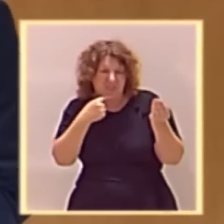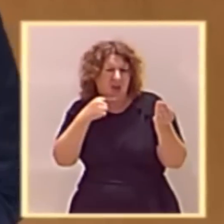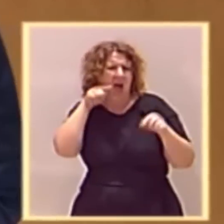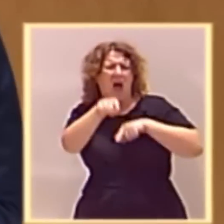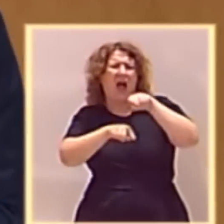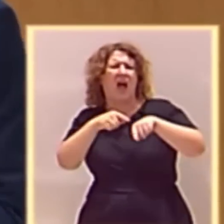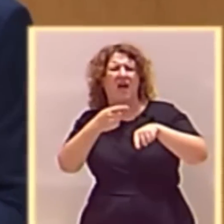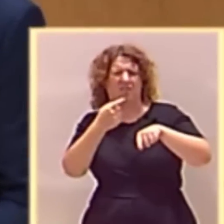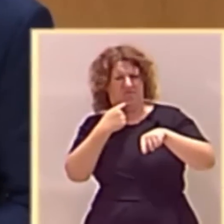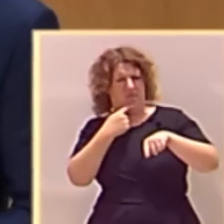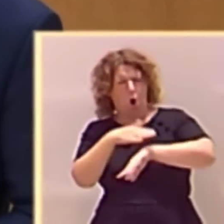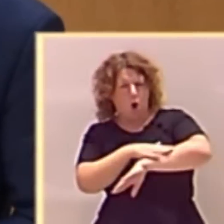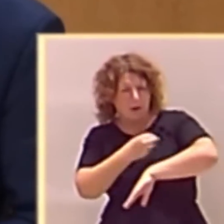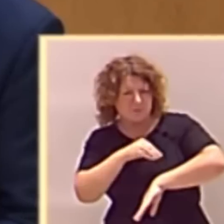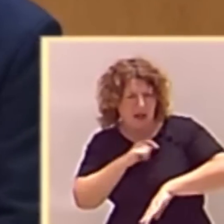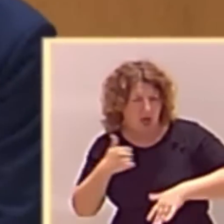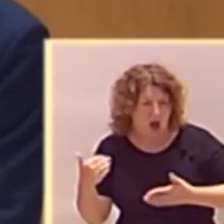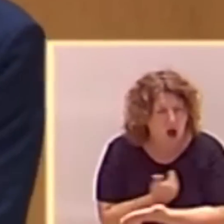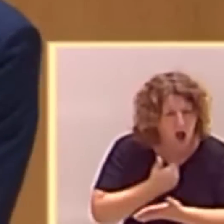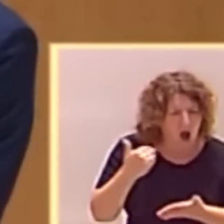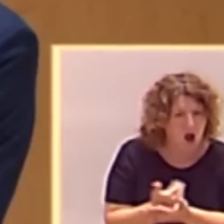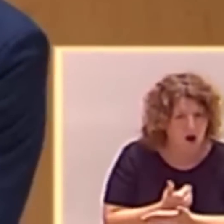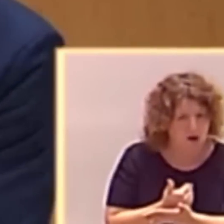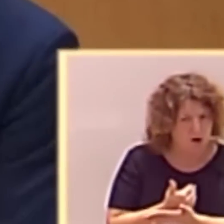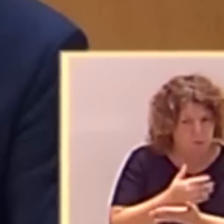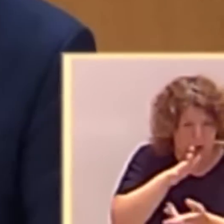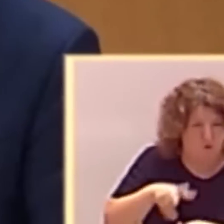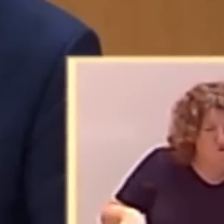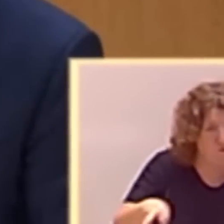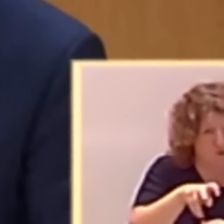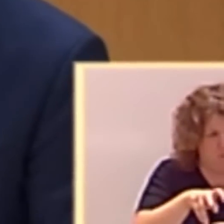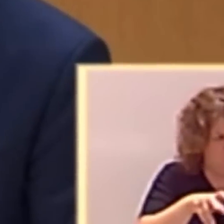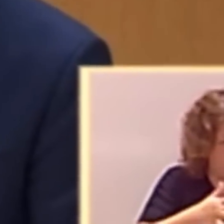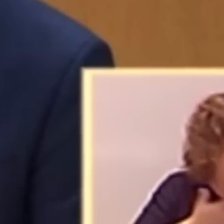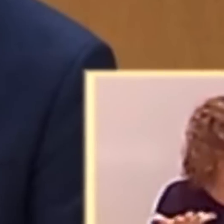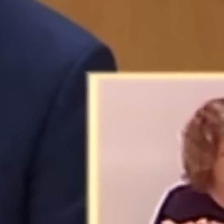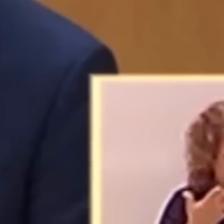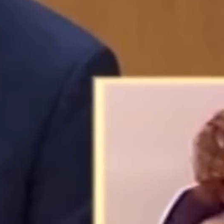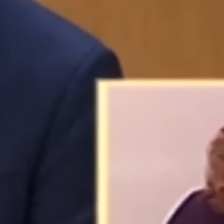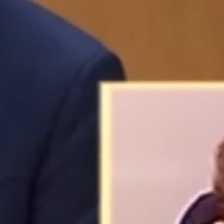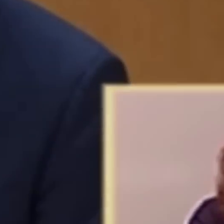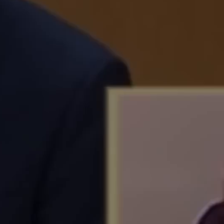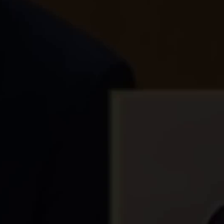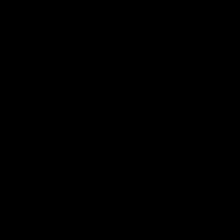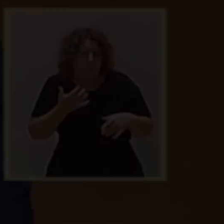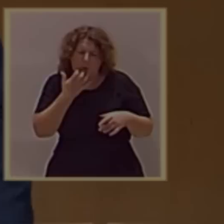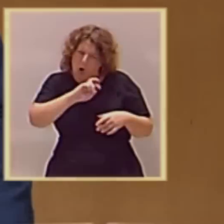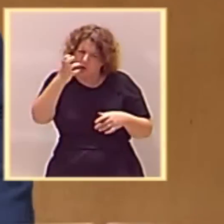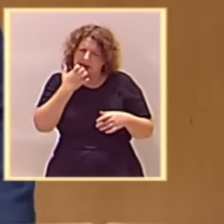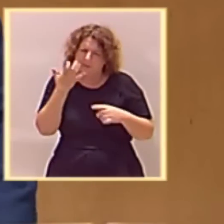que nos estamos forrando cuando la mayor parte de esos impuestos va a las comunidades autónomas, es insolvencia o es mala fe.